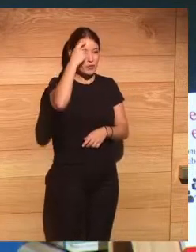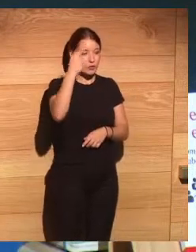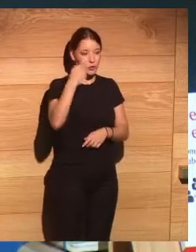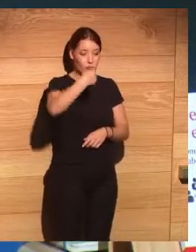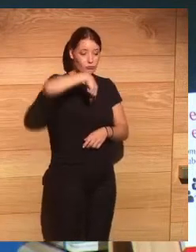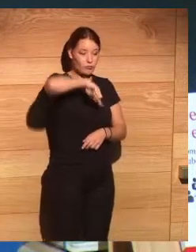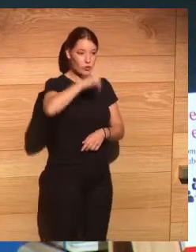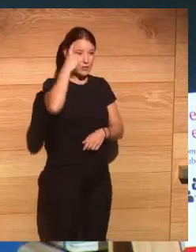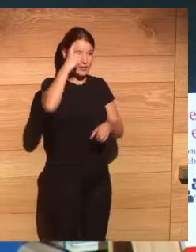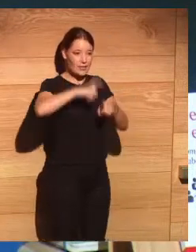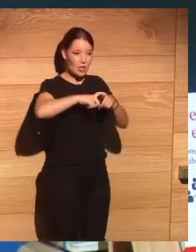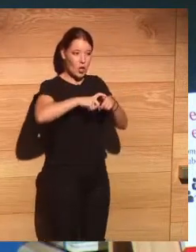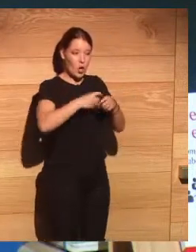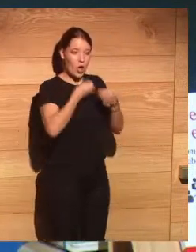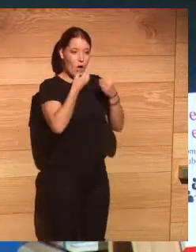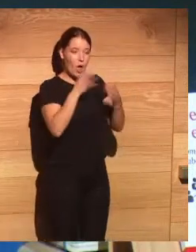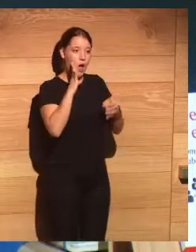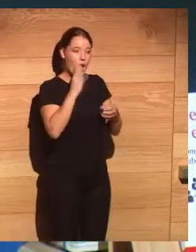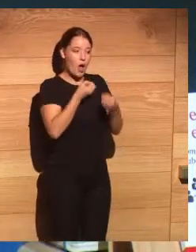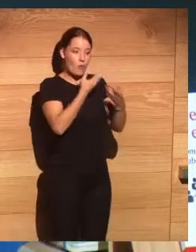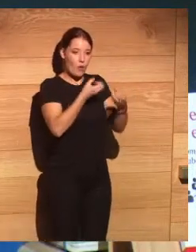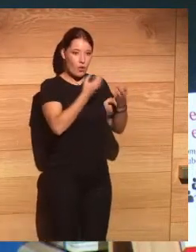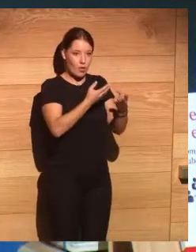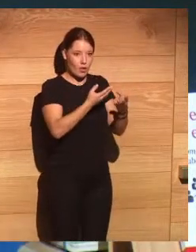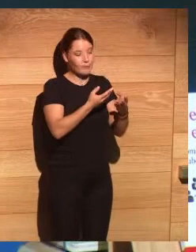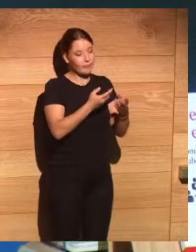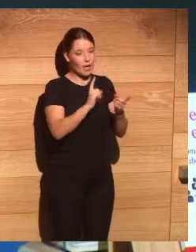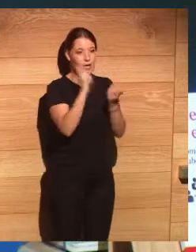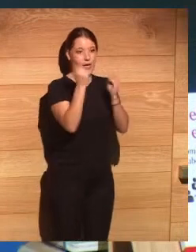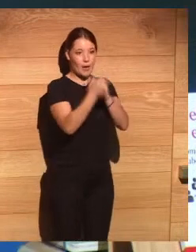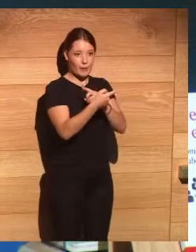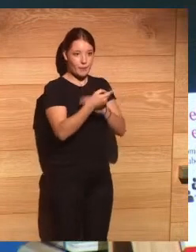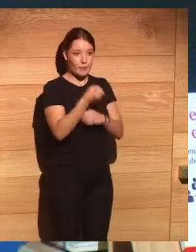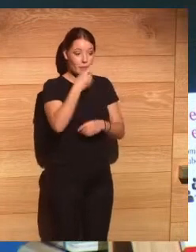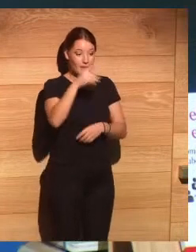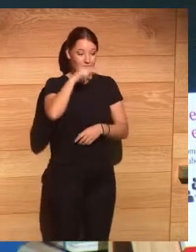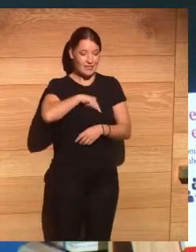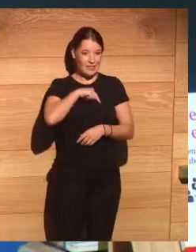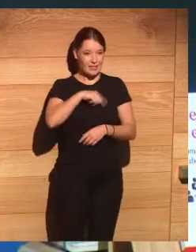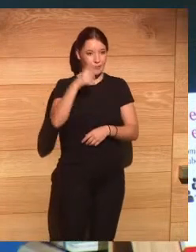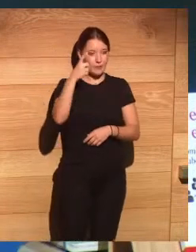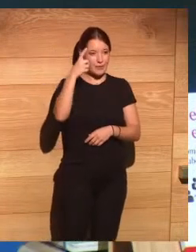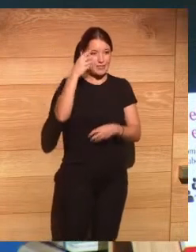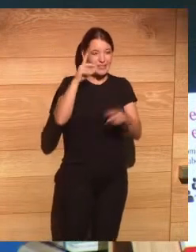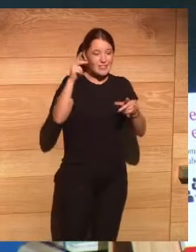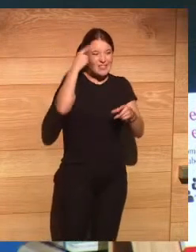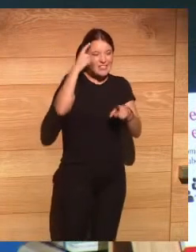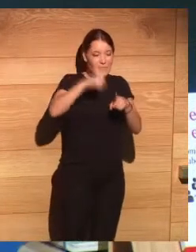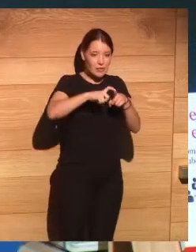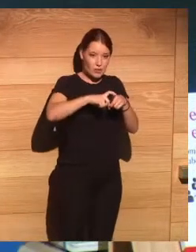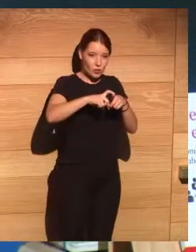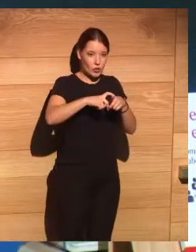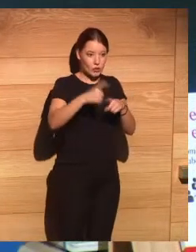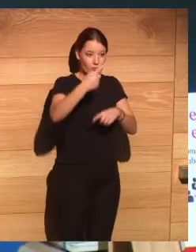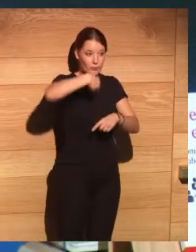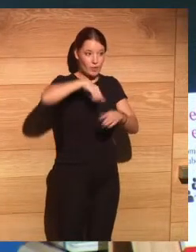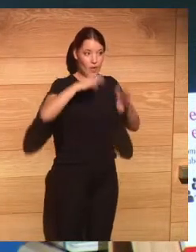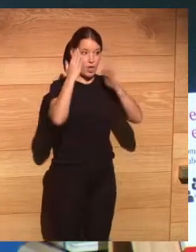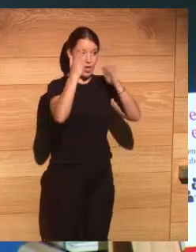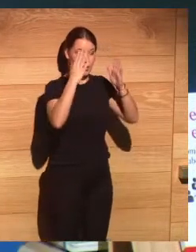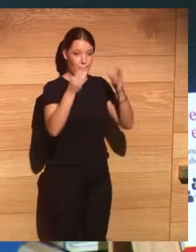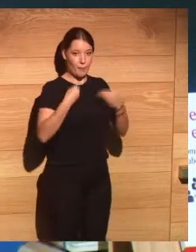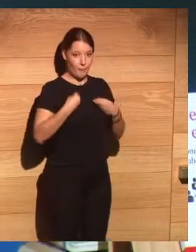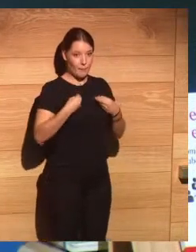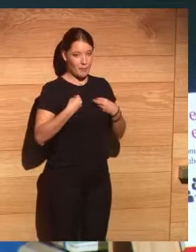de la psicología científica nos está cambiando ahora el bienestar psicológico y hemos vivido en esta etapa tan luctuosa que tenemos está